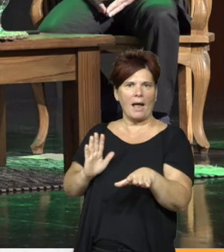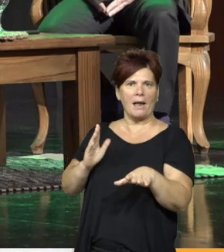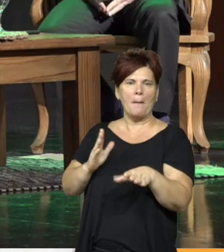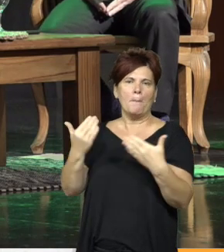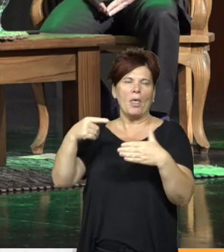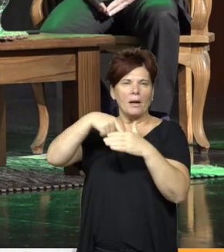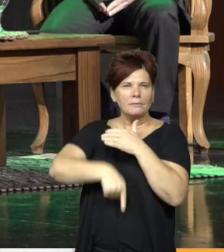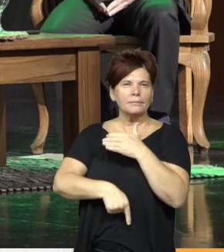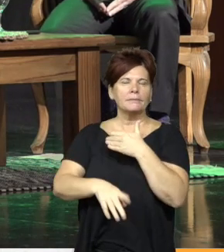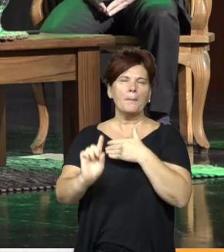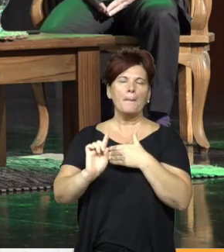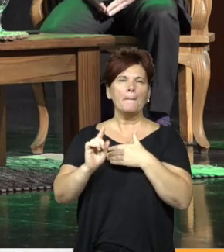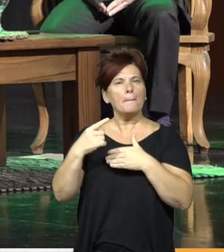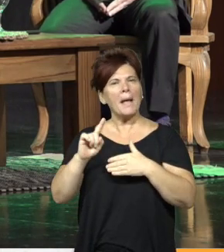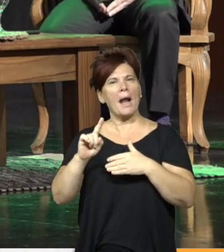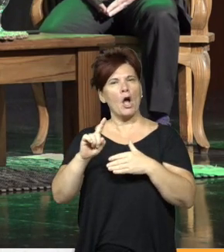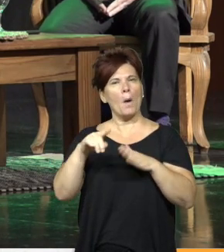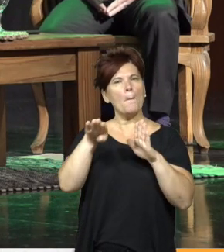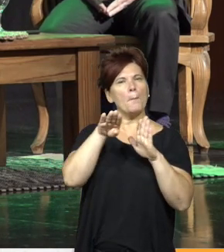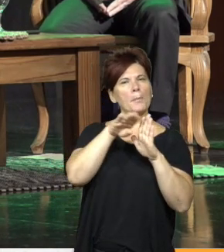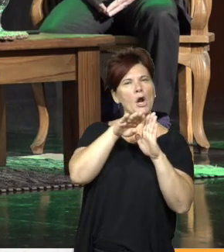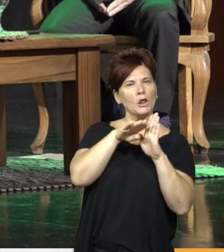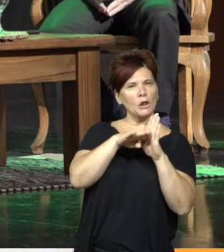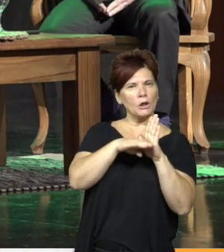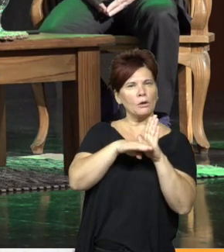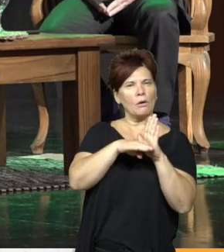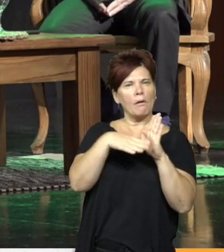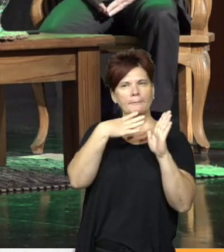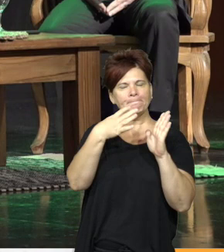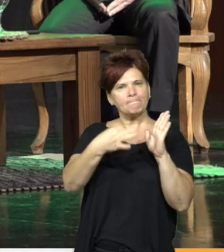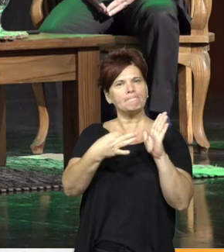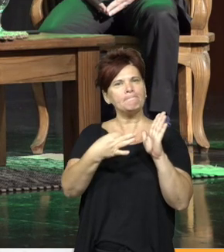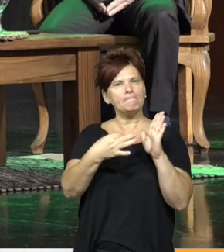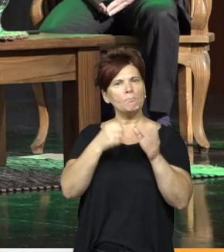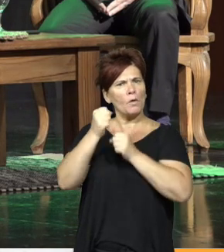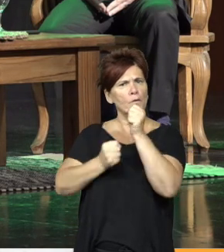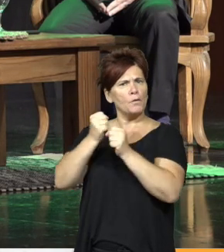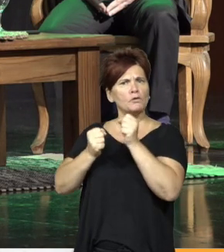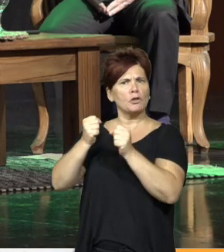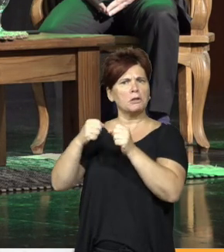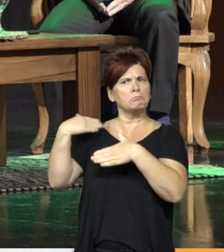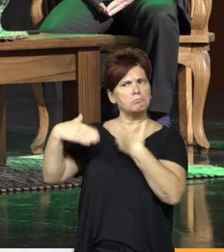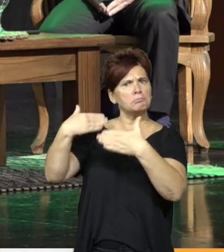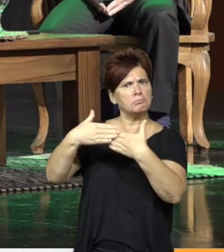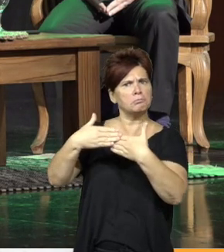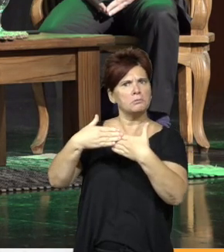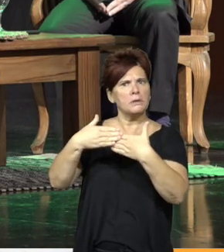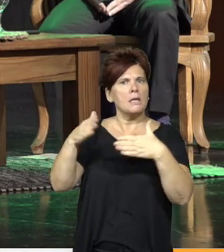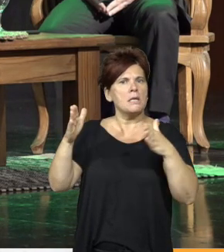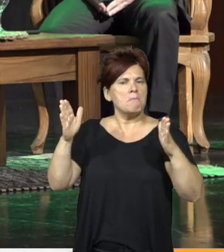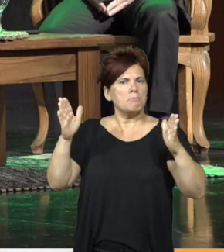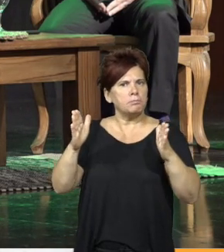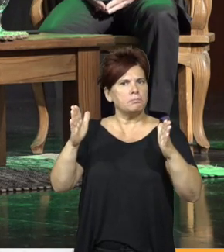ahondar pero es un protocolo que realmente viene funcionando y viene disminuyendo mucho